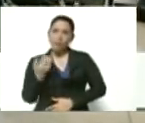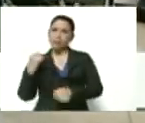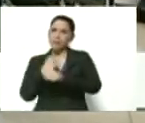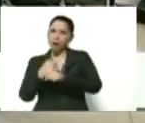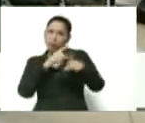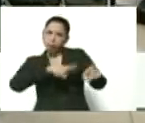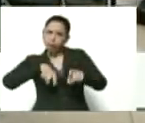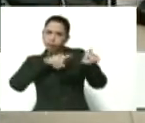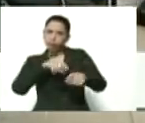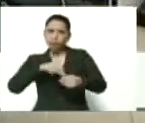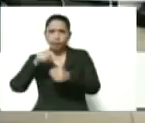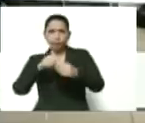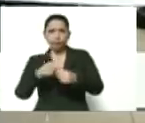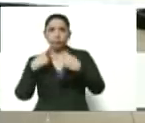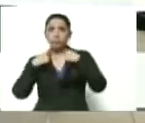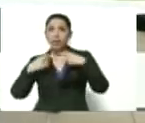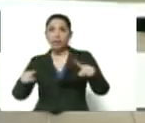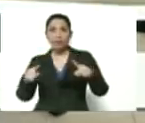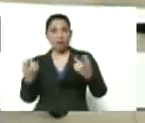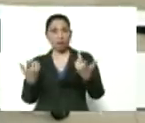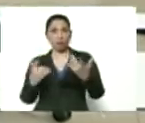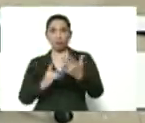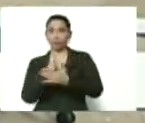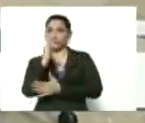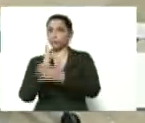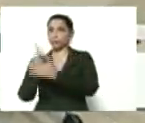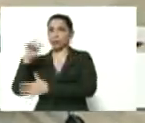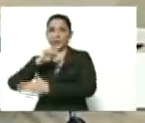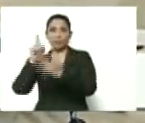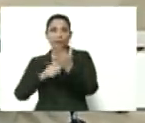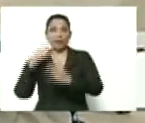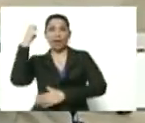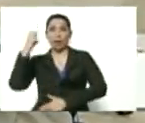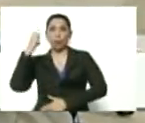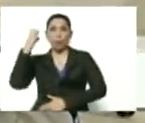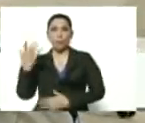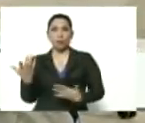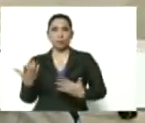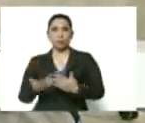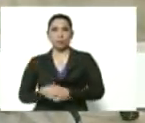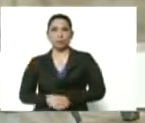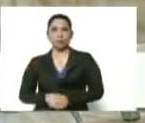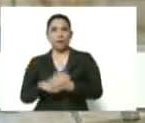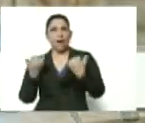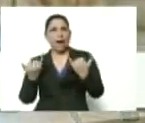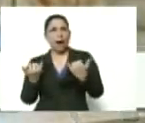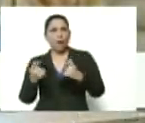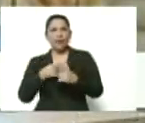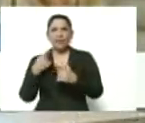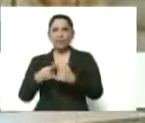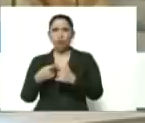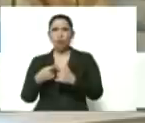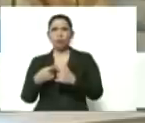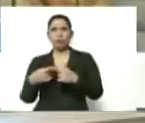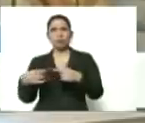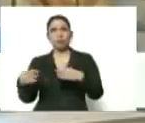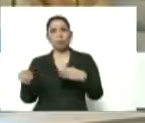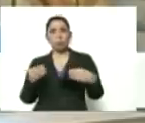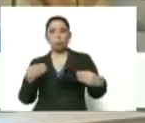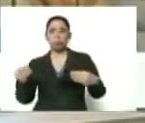Y perdieron cosechas esteras en Europa. Y ahora entonces están relajando,